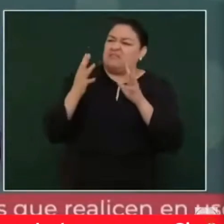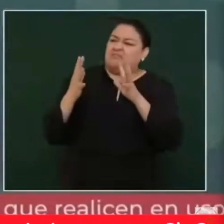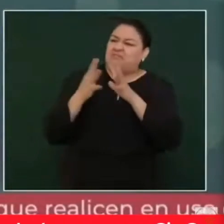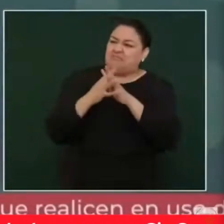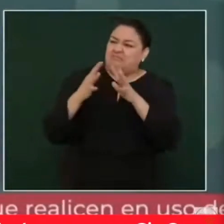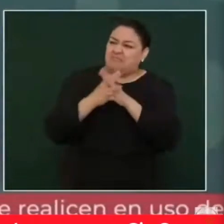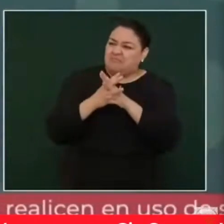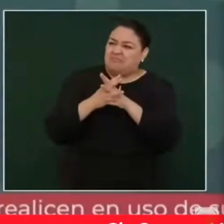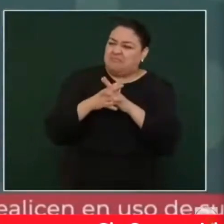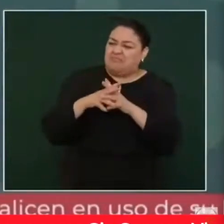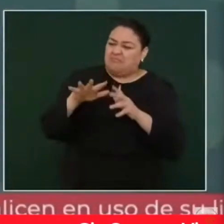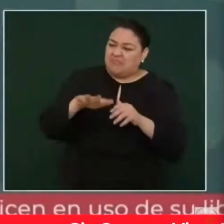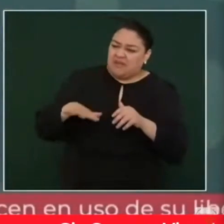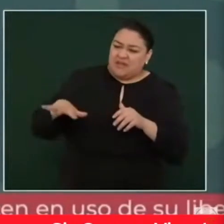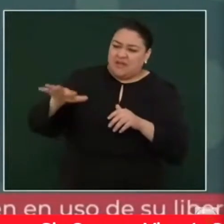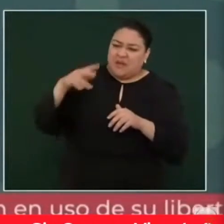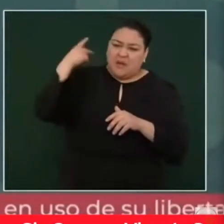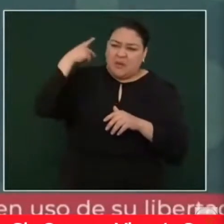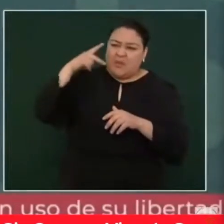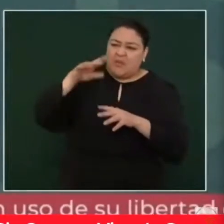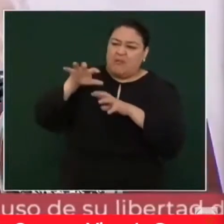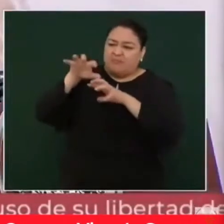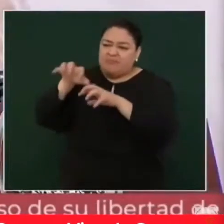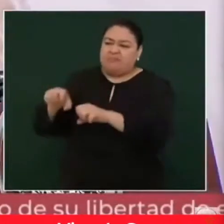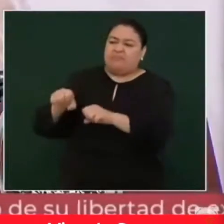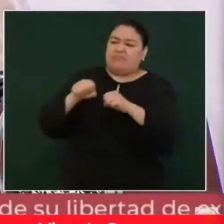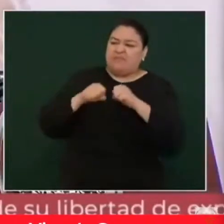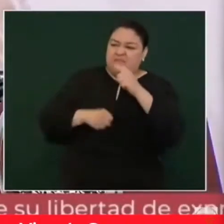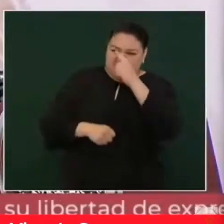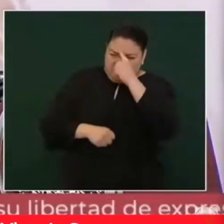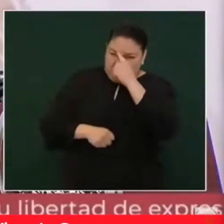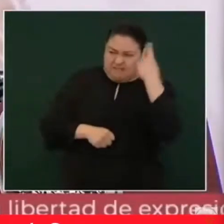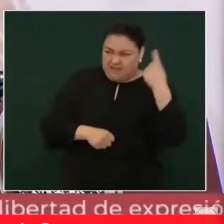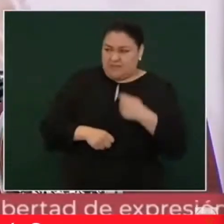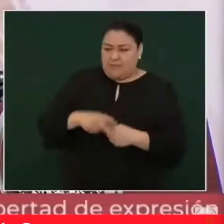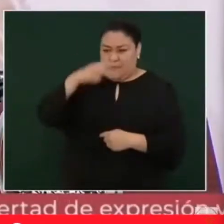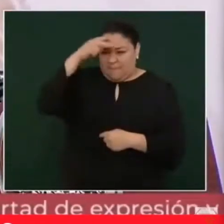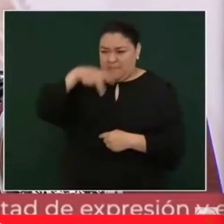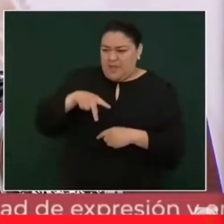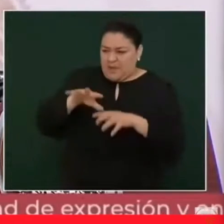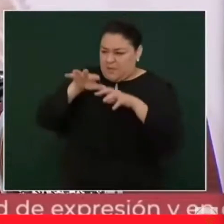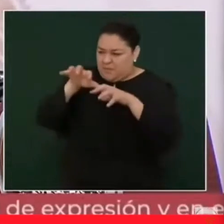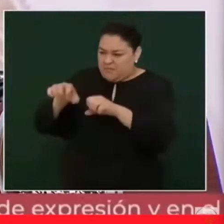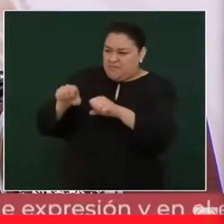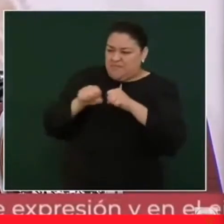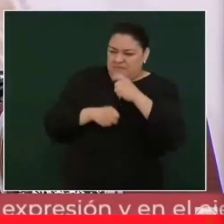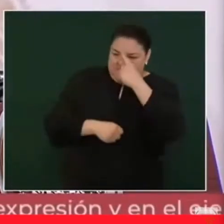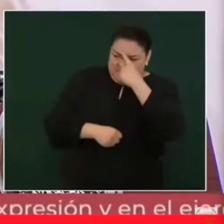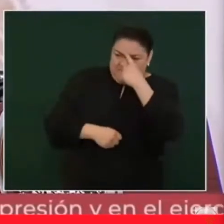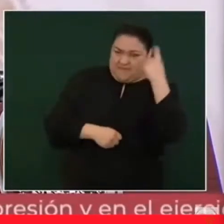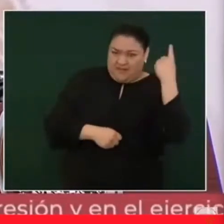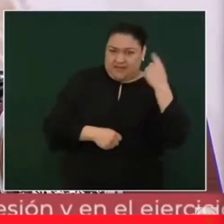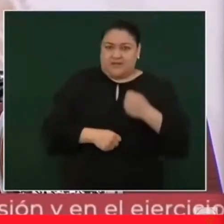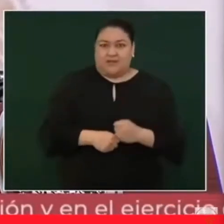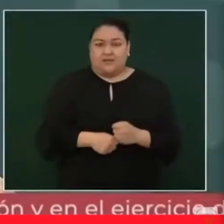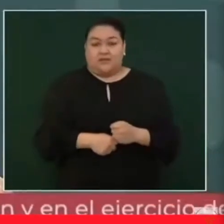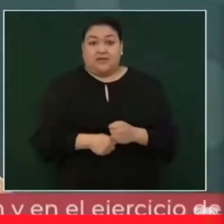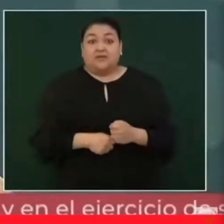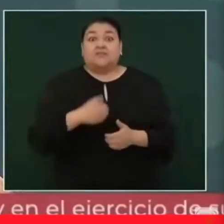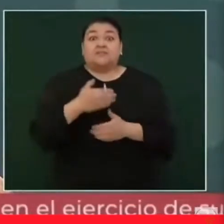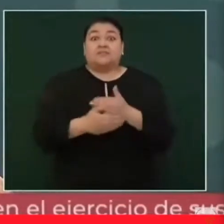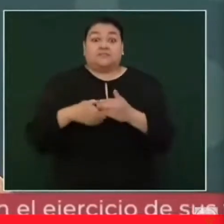Puebla e invadir México. Y aquí el